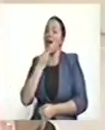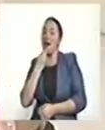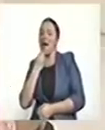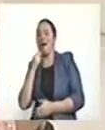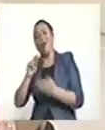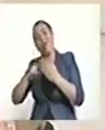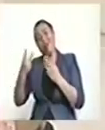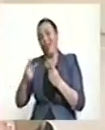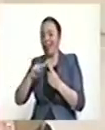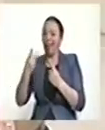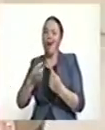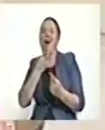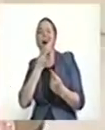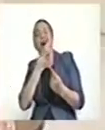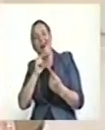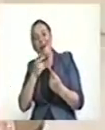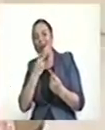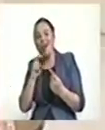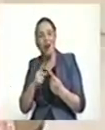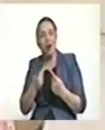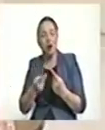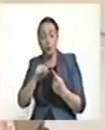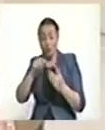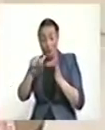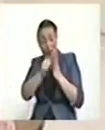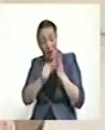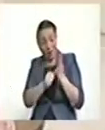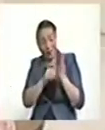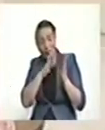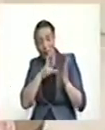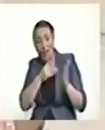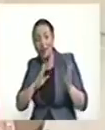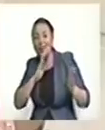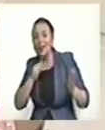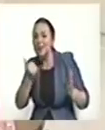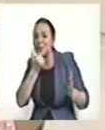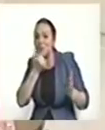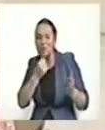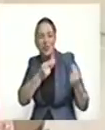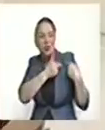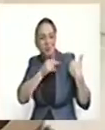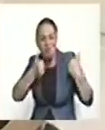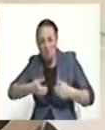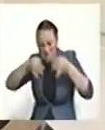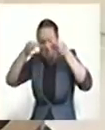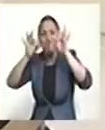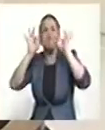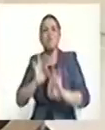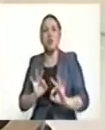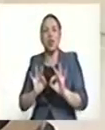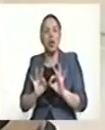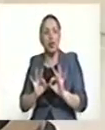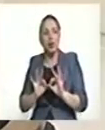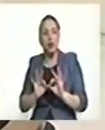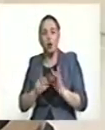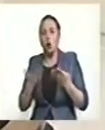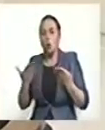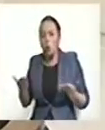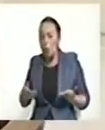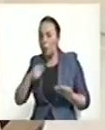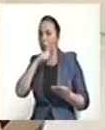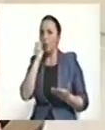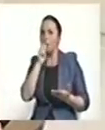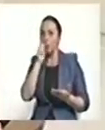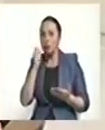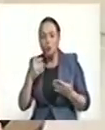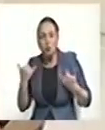víctimas y no está en ninguno de estos artículos una medida efectiva que permita tener certeza sobre la entrega de las rutas del narcotráfico,